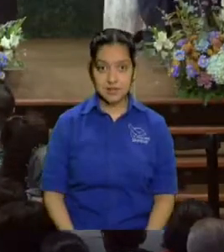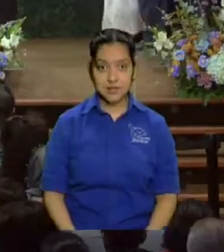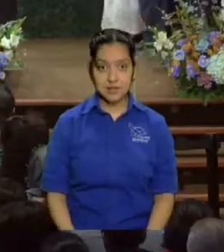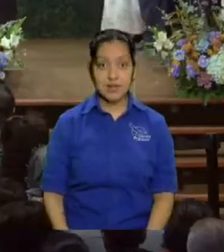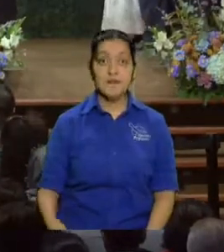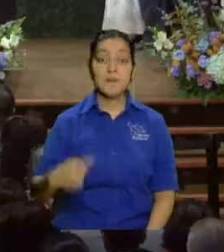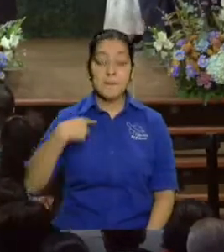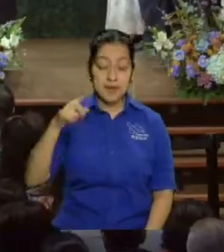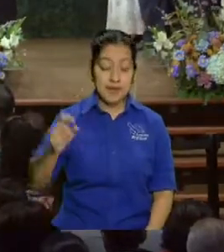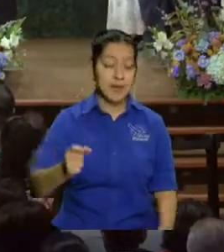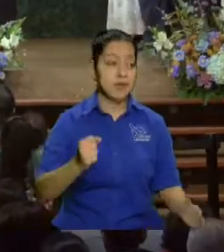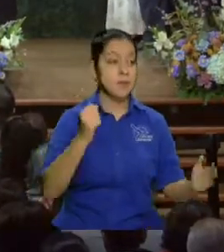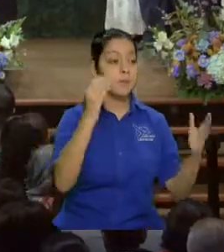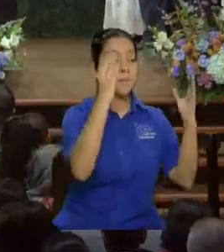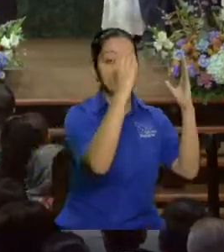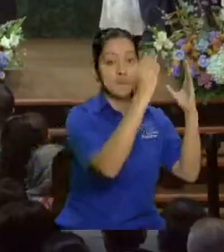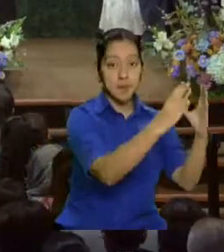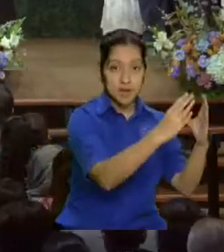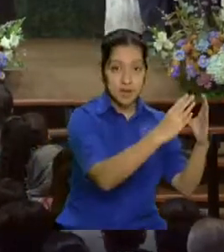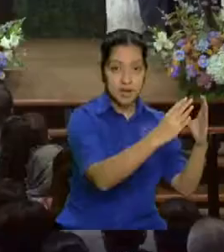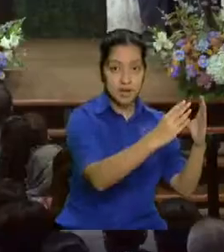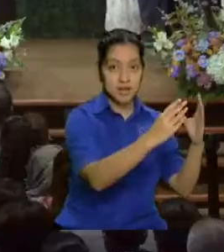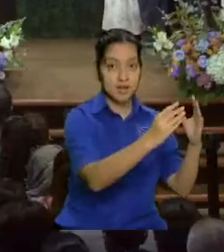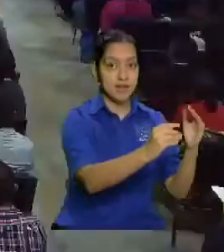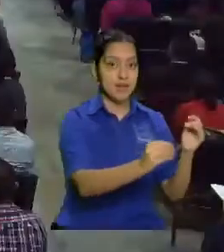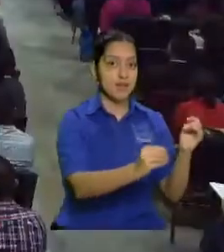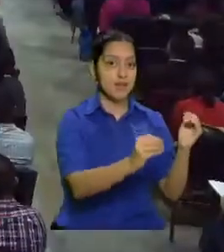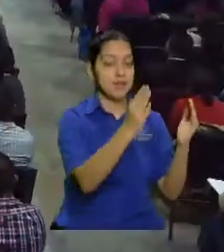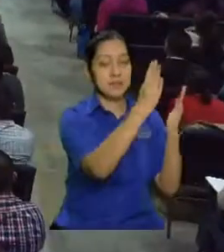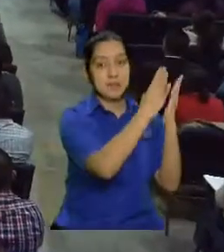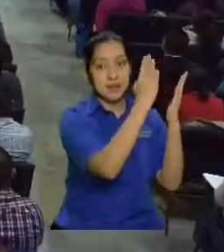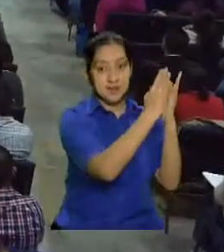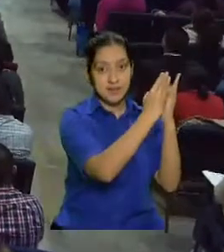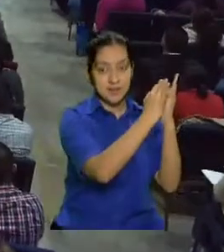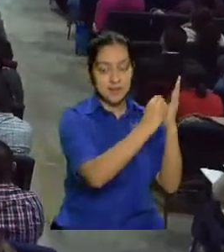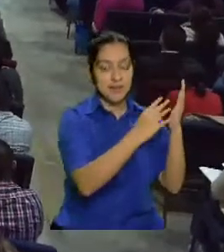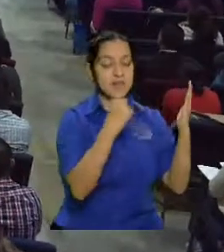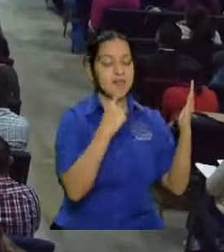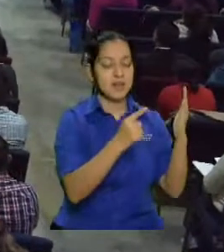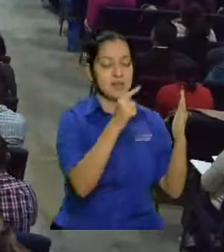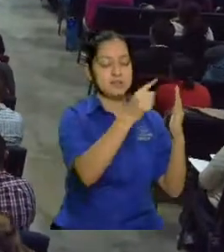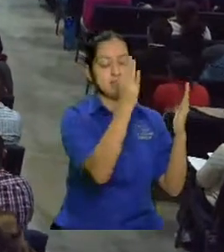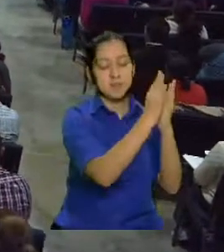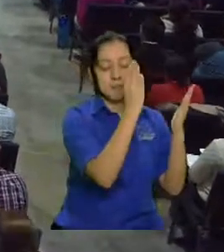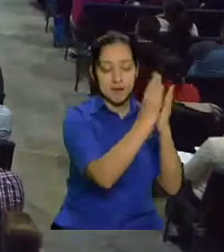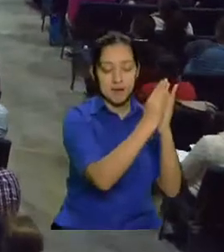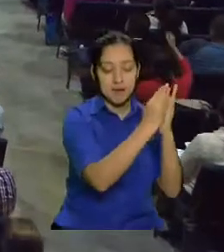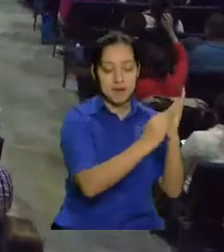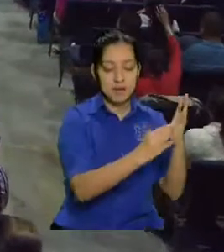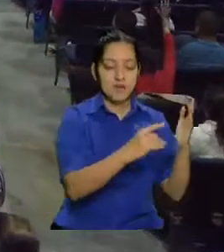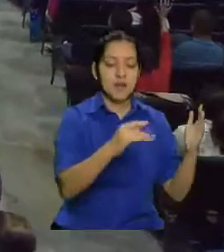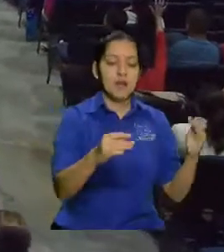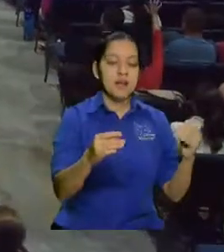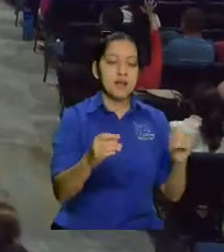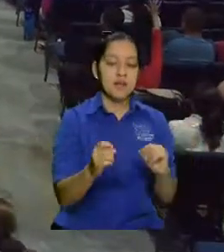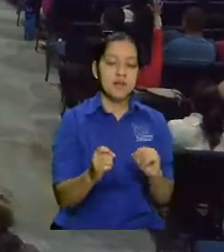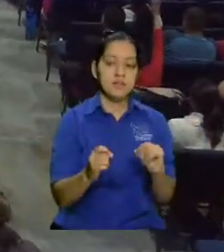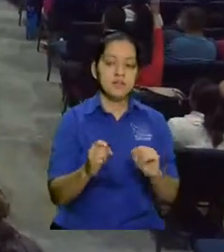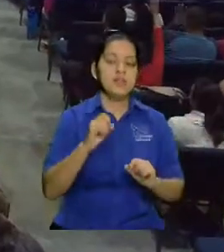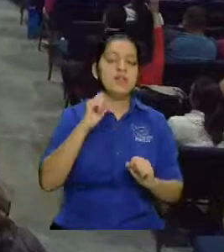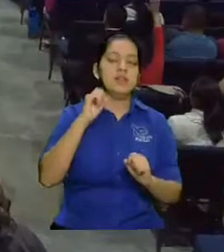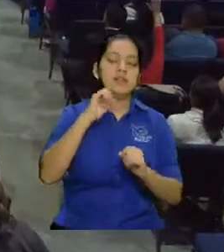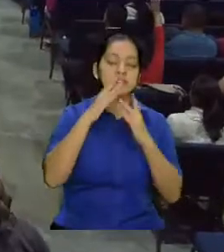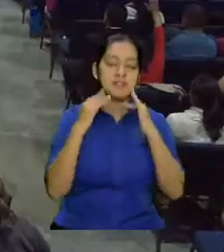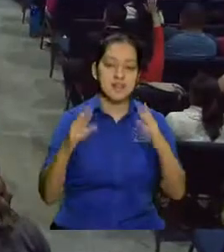mesusá en su casa espiritualmente diga esta palabra está cubierta por la sangre de Cristo por el aceite que representa el Espíritu